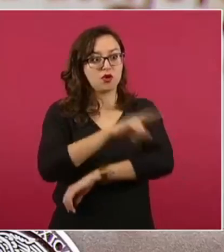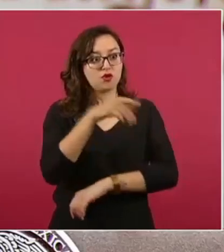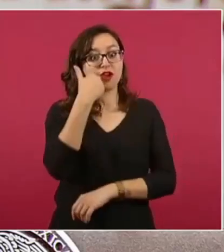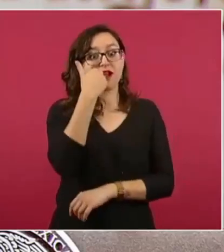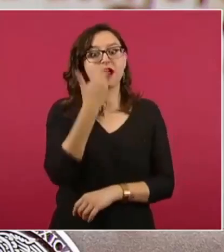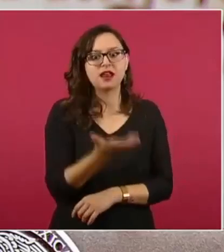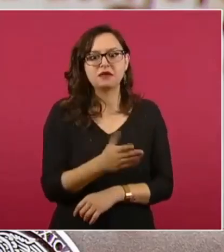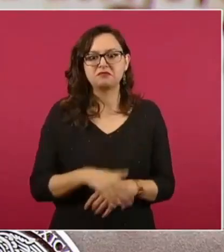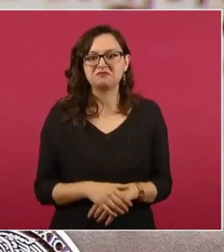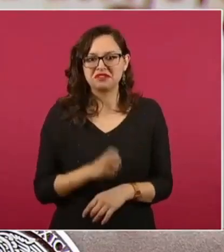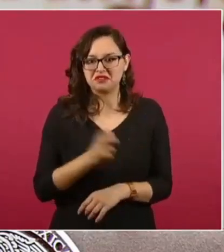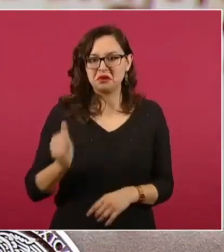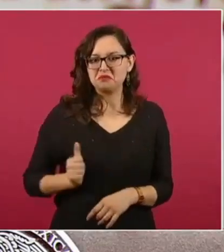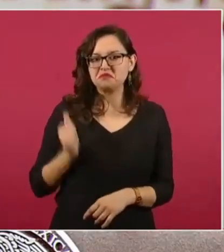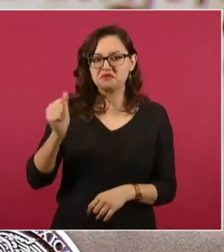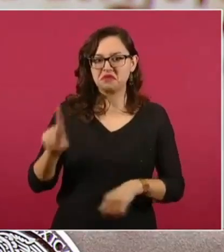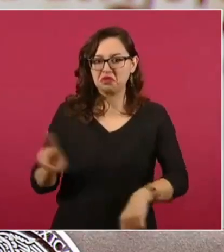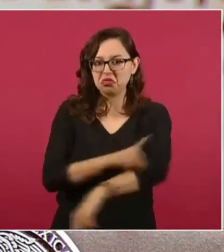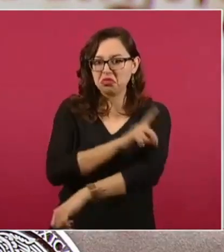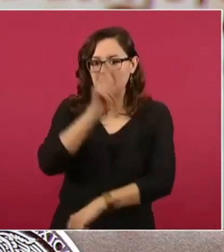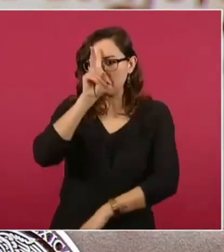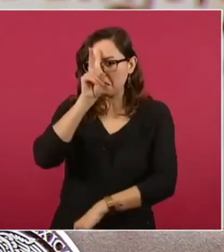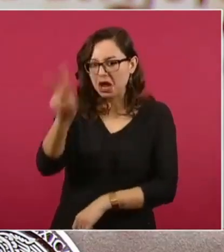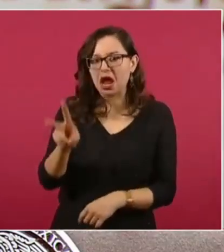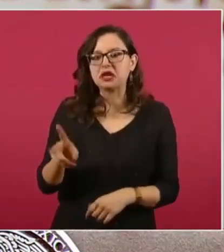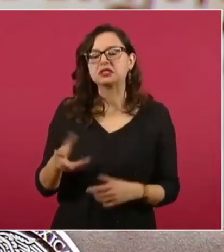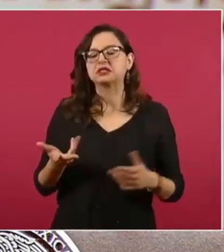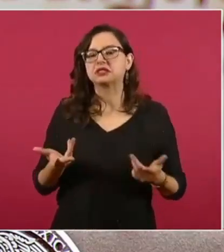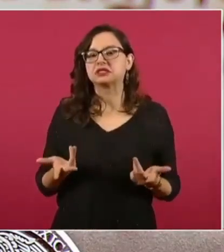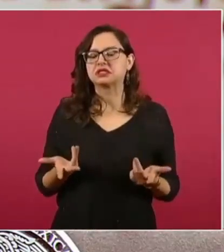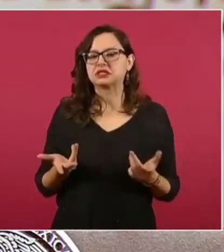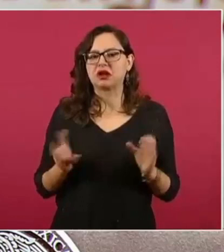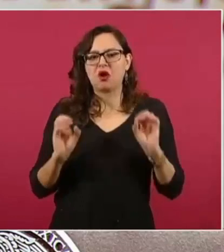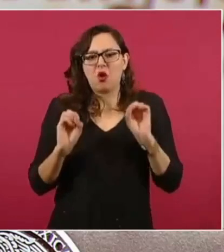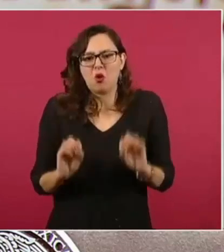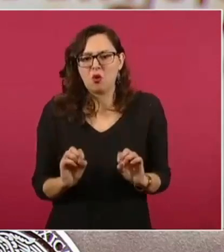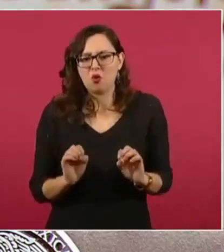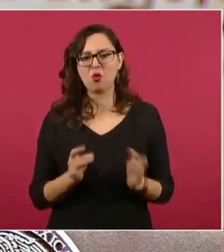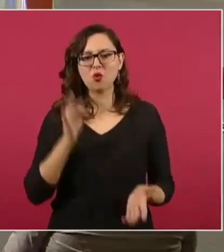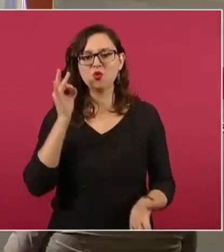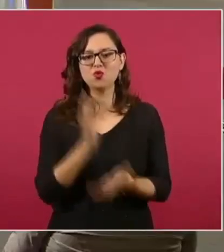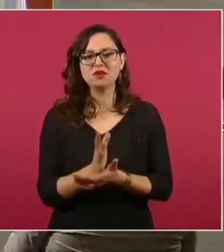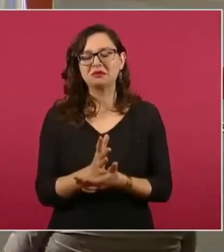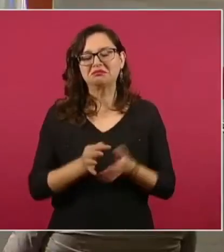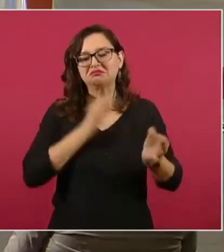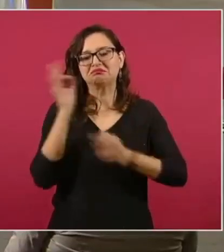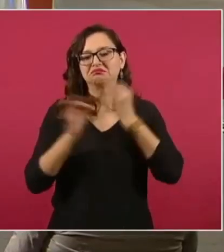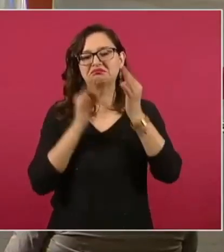¿En venganza? ¿Conflicto de interés? ¿O solamente están buscando lucrar con la especulación?